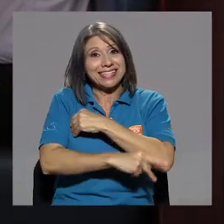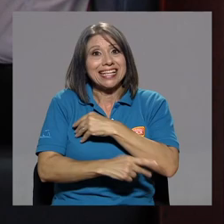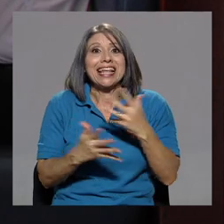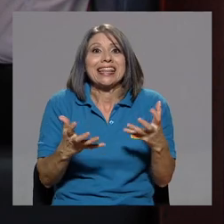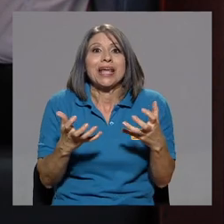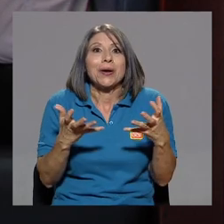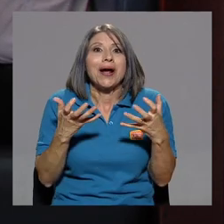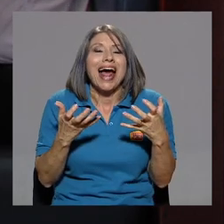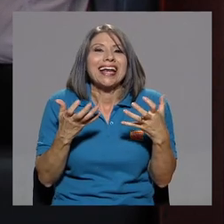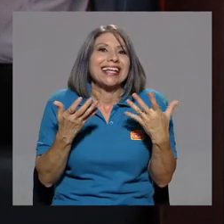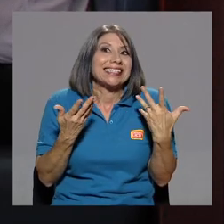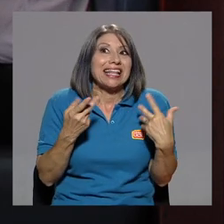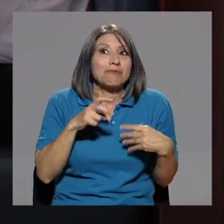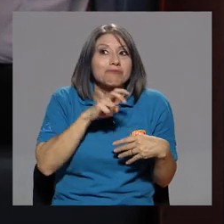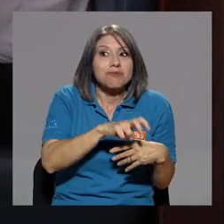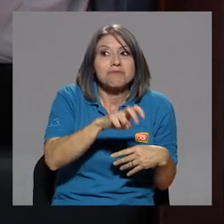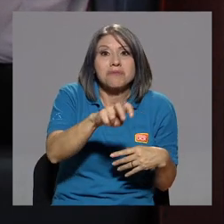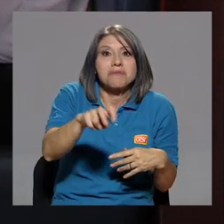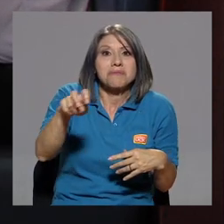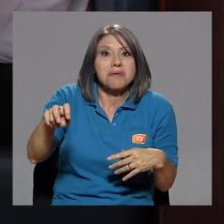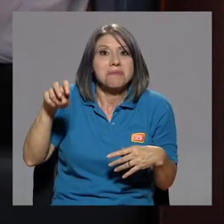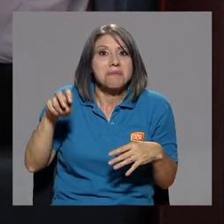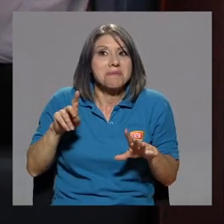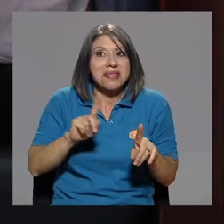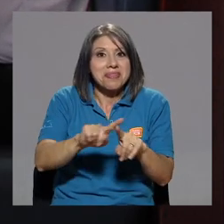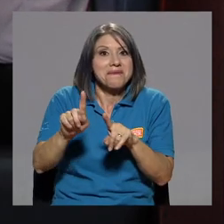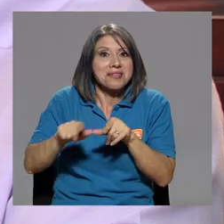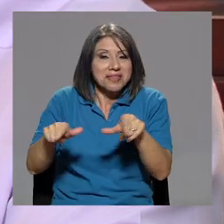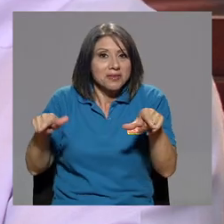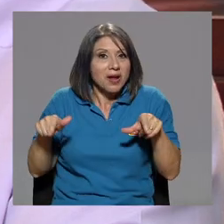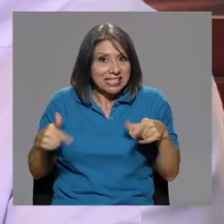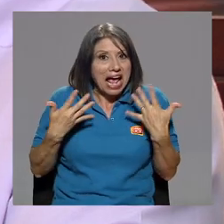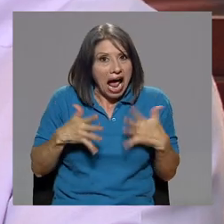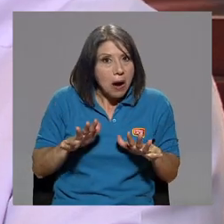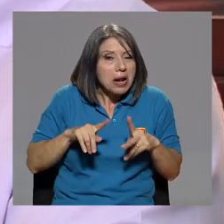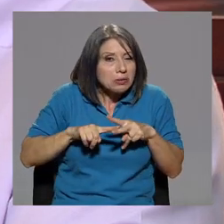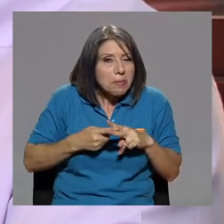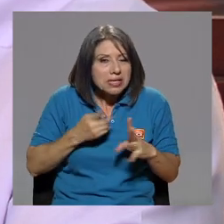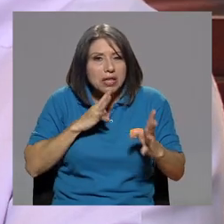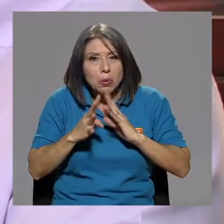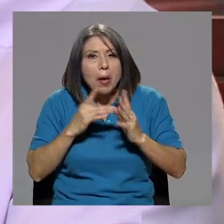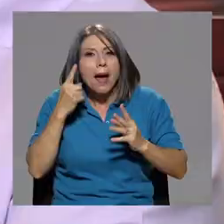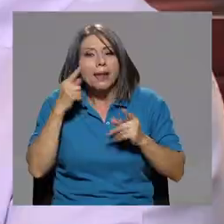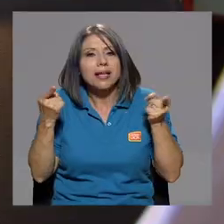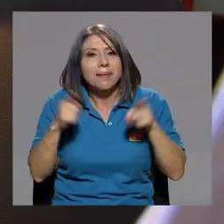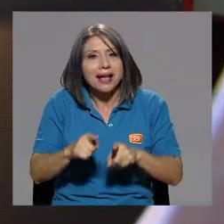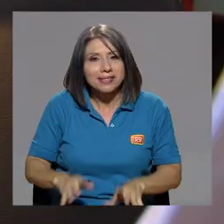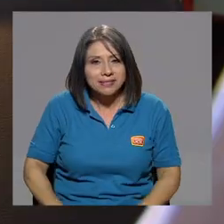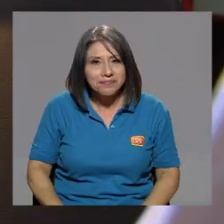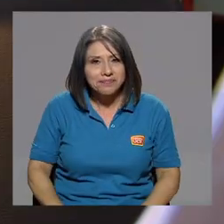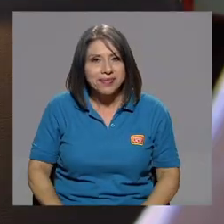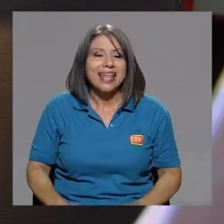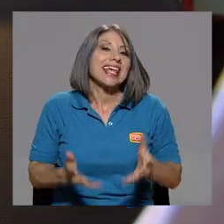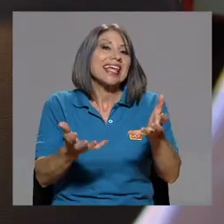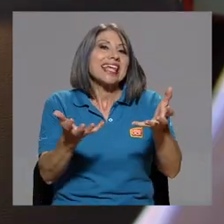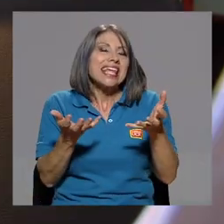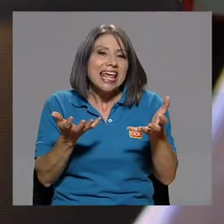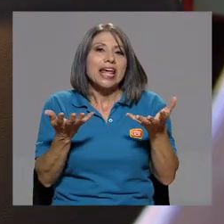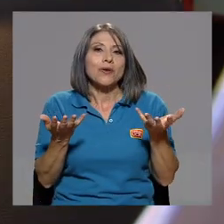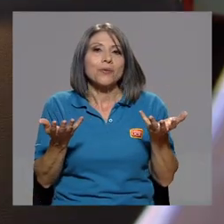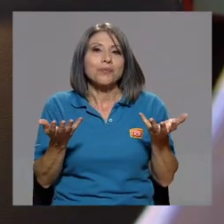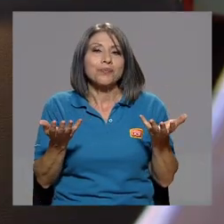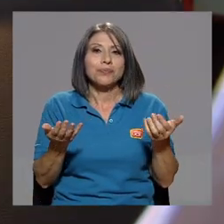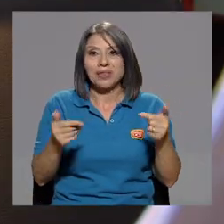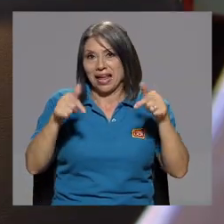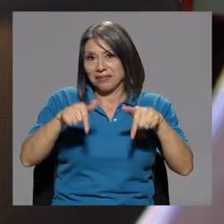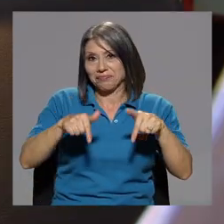tengo ganas de hacer una gira, estoy en eso, estoy en conversaciones. A ver qué pasa, quiero dejarle a Costa